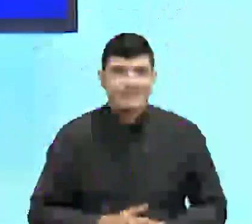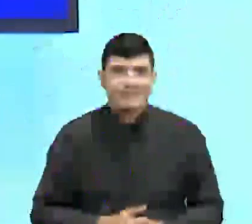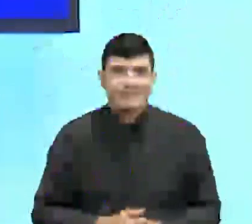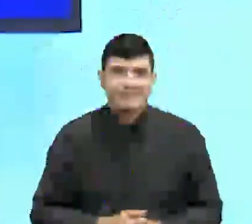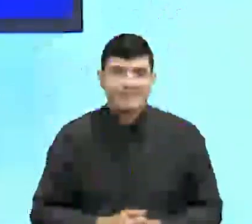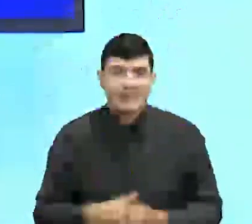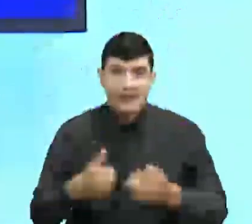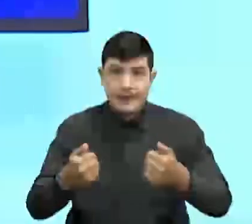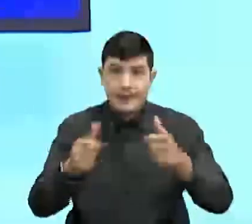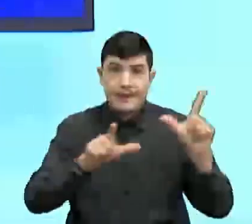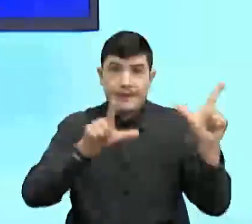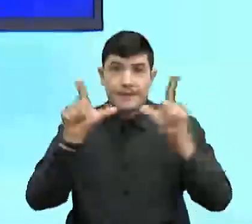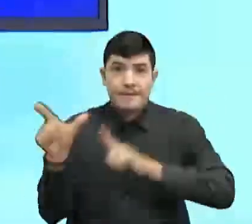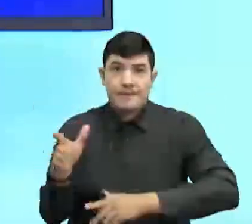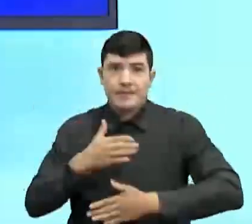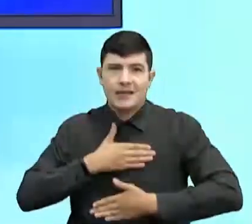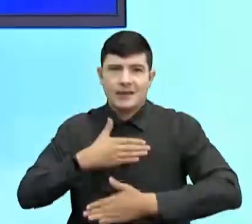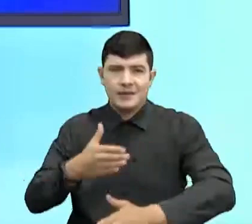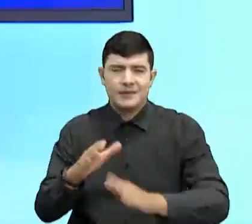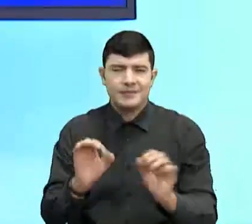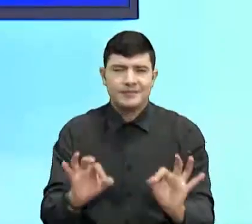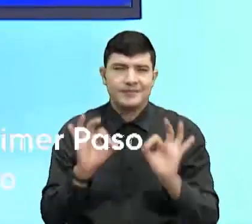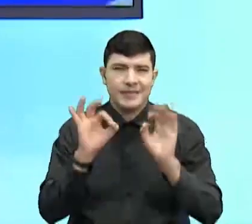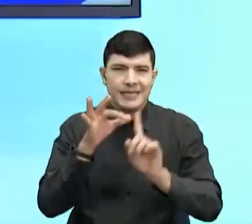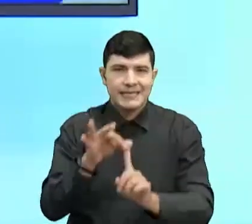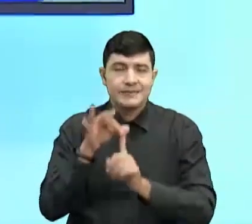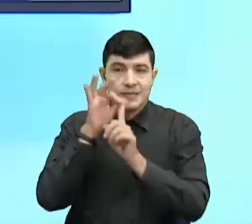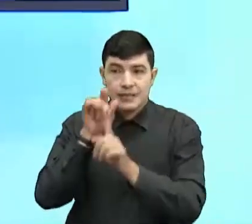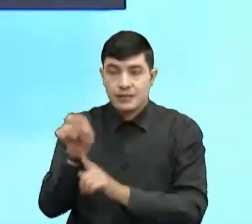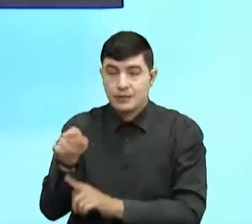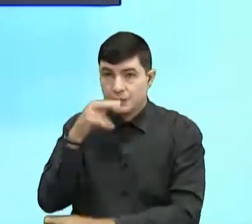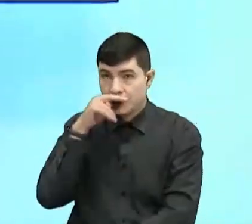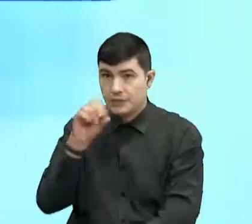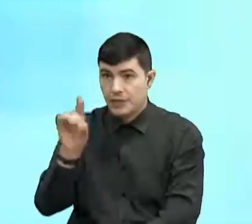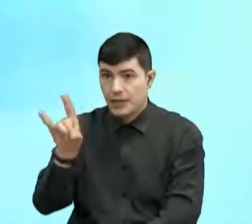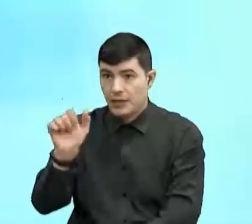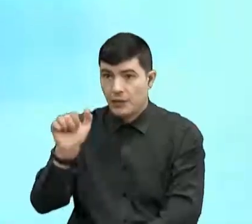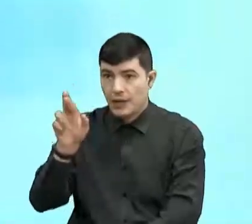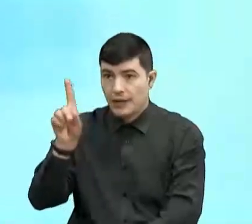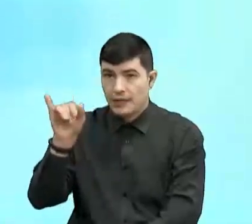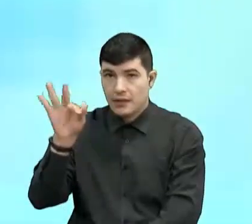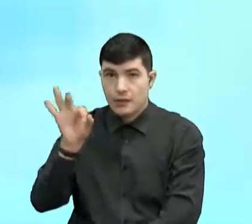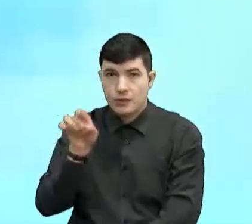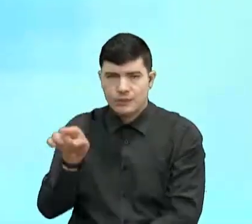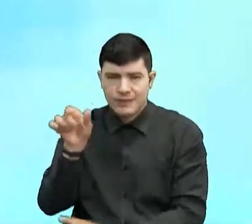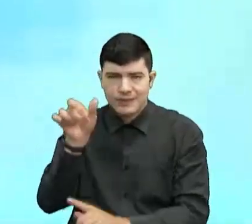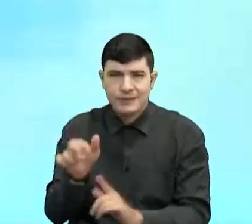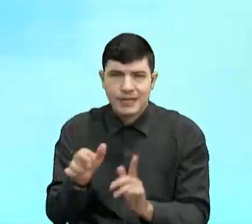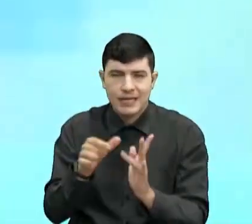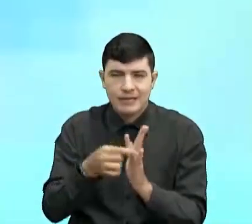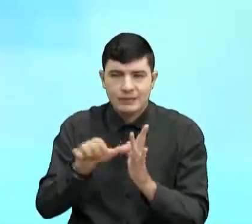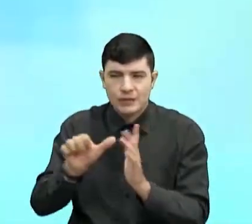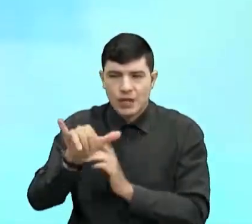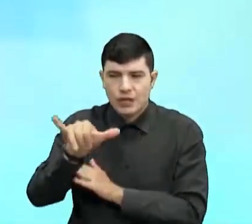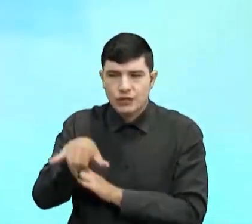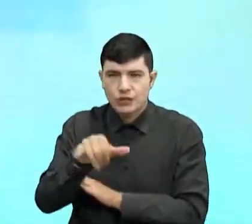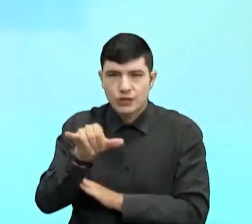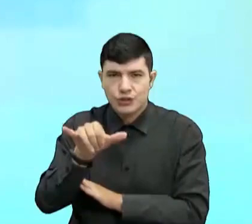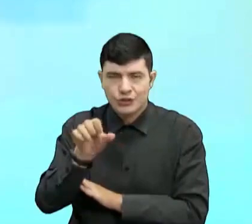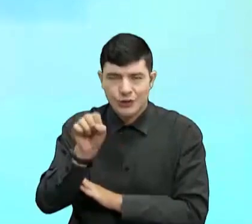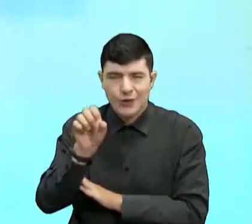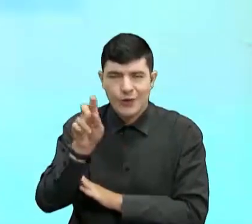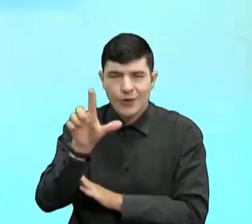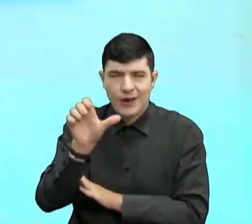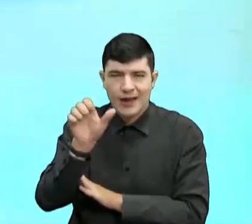Muy bien, saludamos de forma muy, muy especial a Eduardito, a su esposa, a la señora Yolanda, que son los